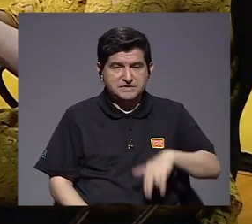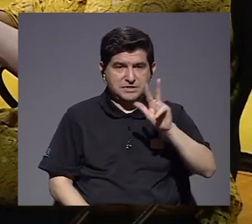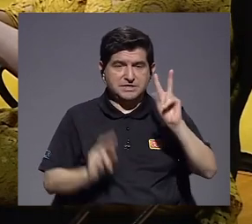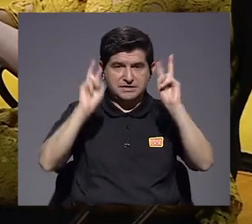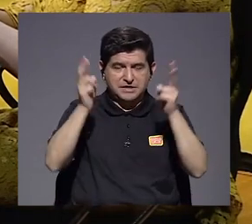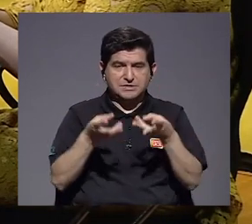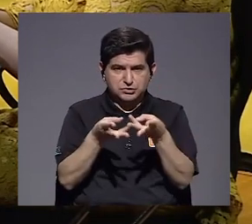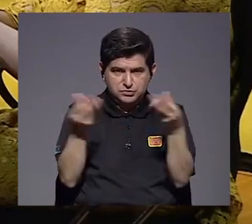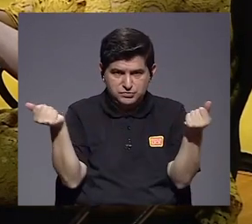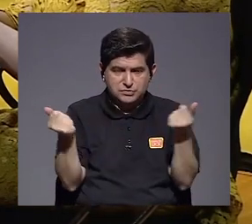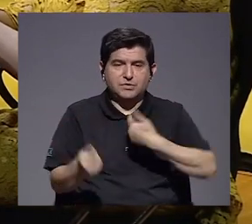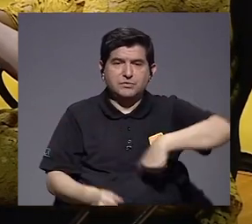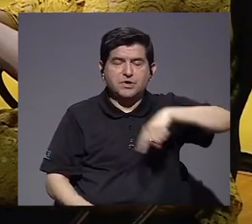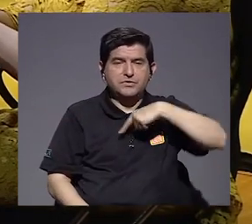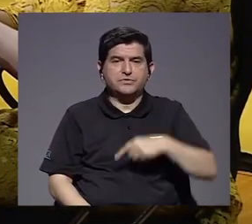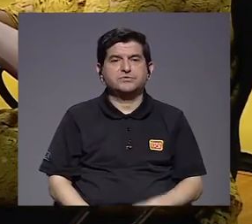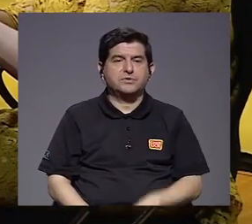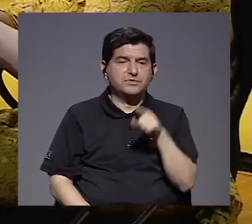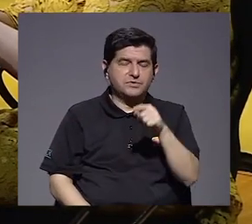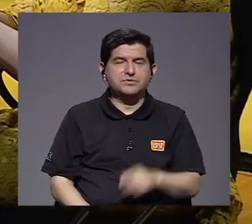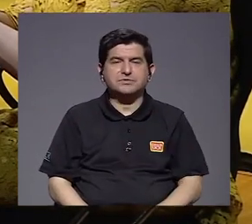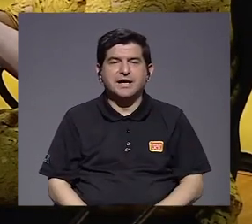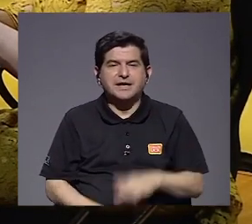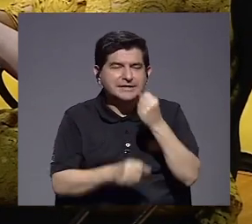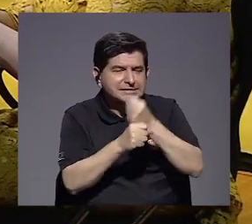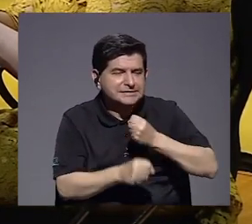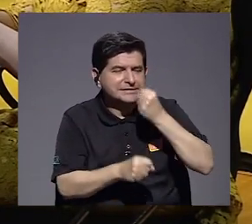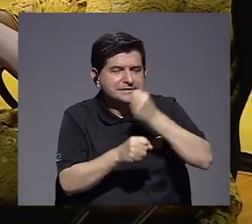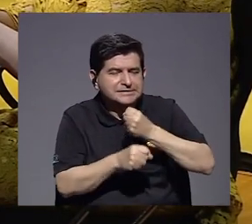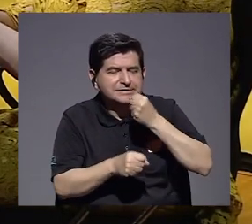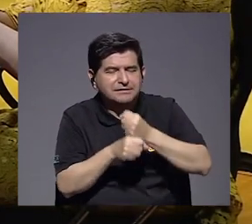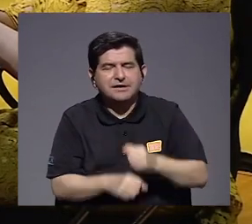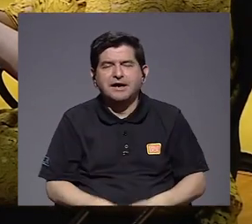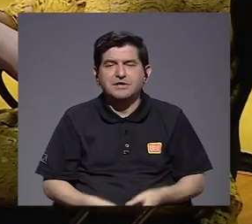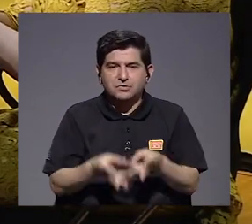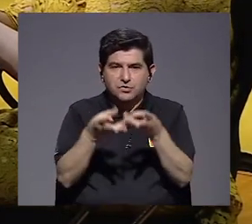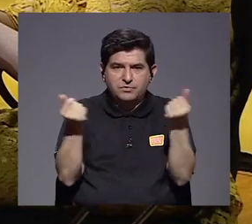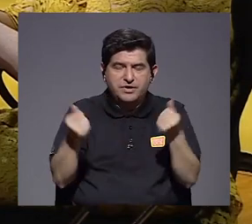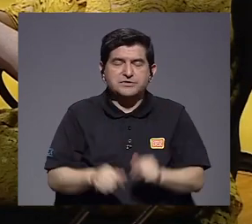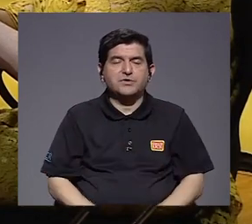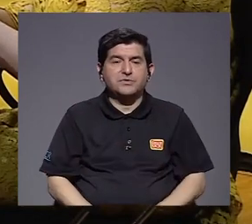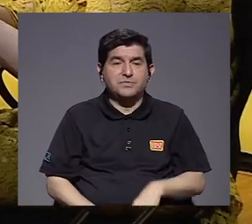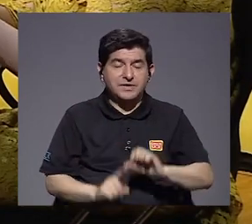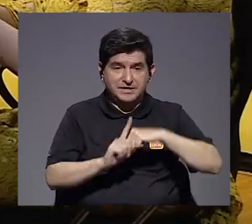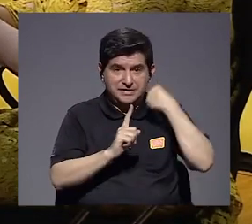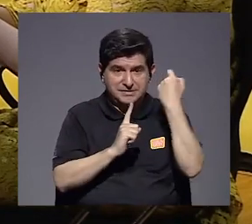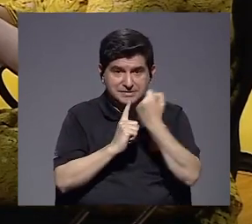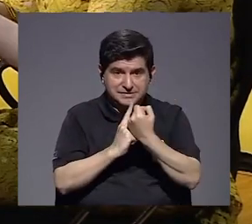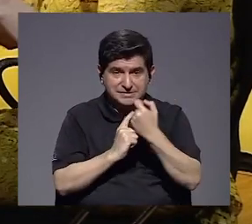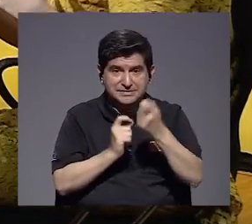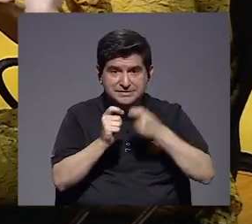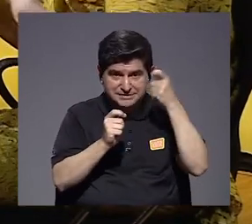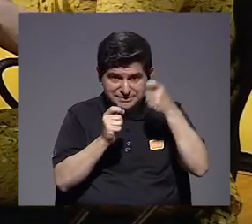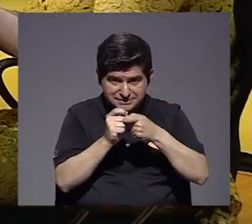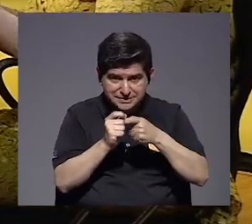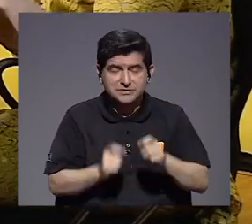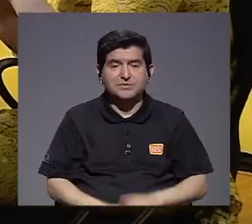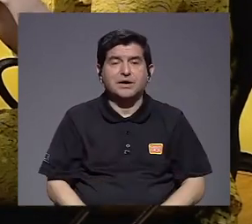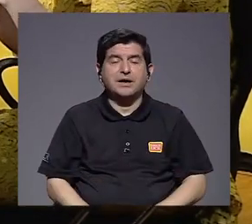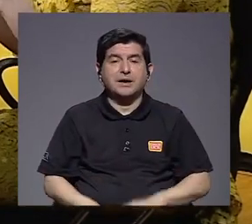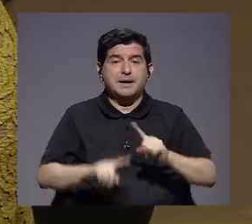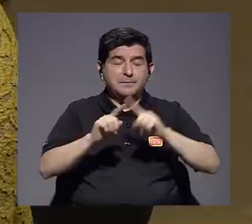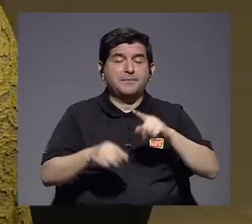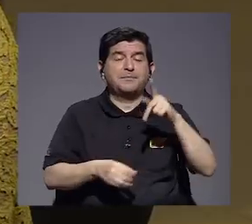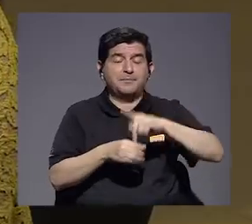grandes temas, estamos en la mesa de dibujo tratando de resolver soluciones a la media. Pero es un tema que requiere del concurso del sector